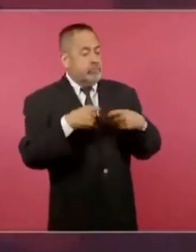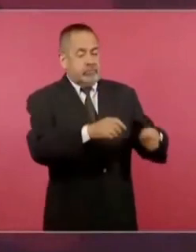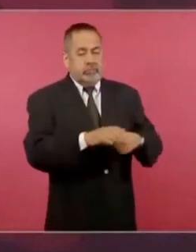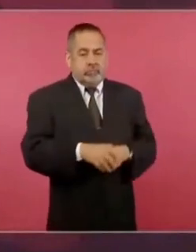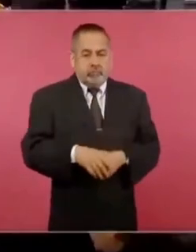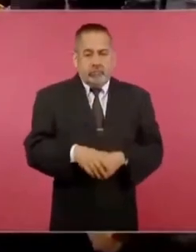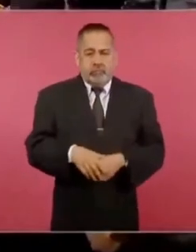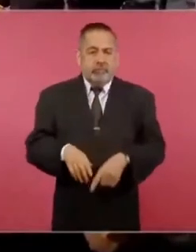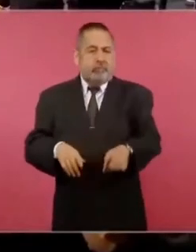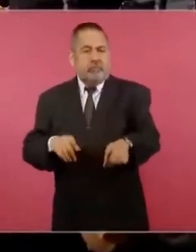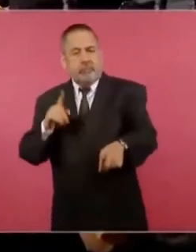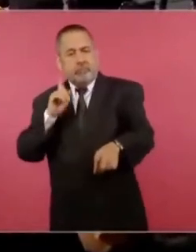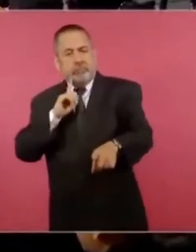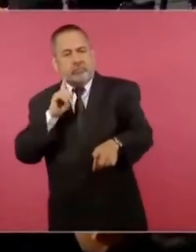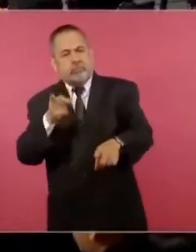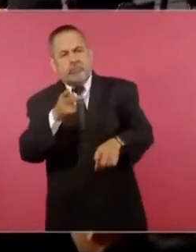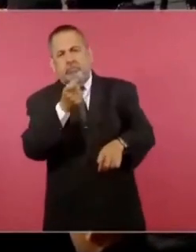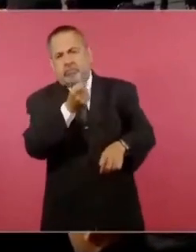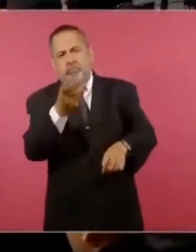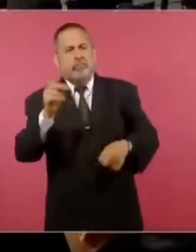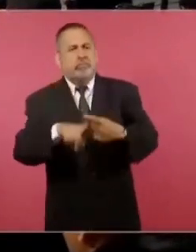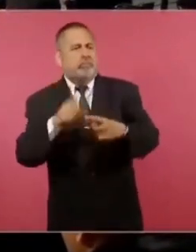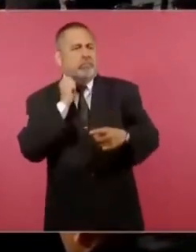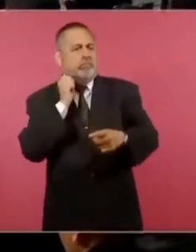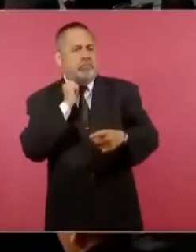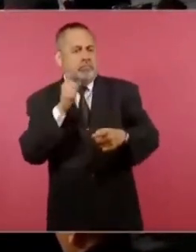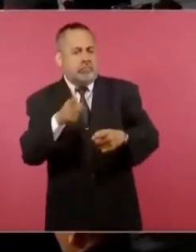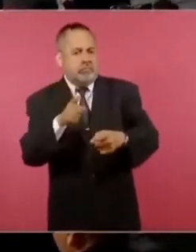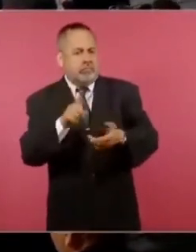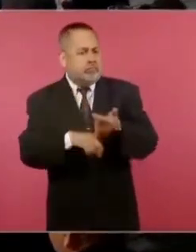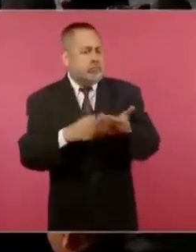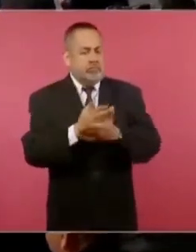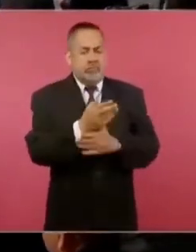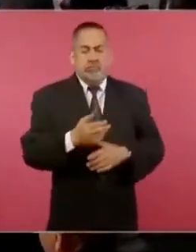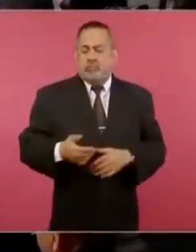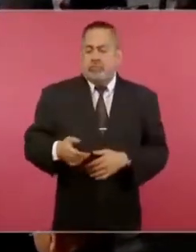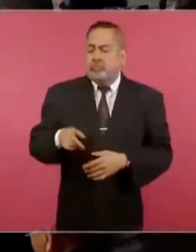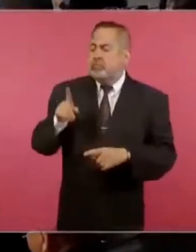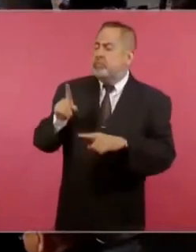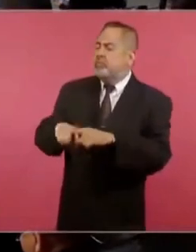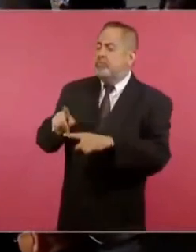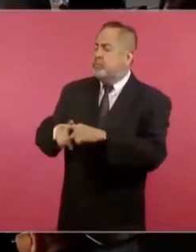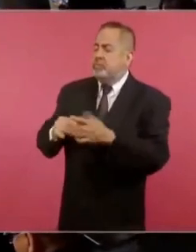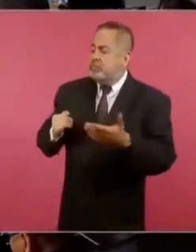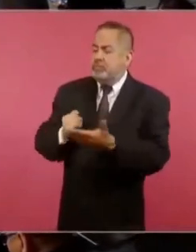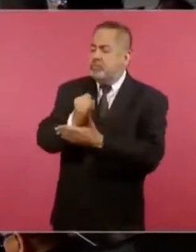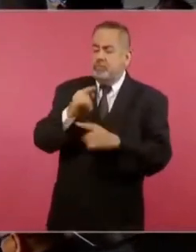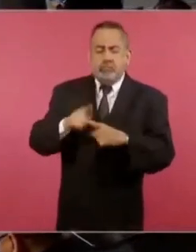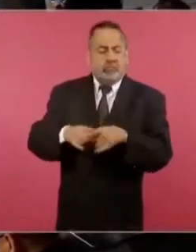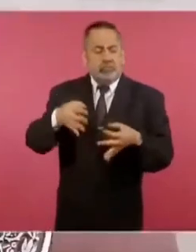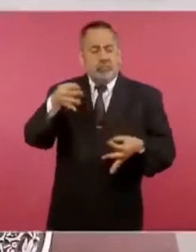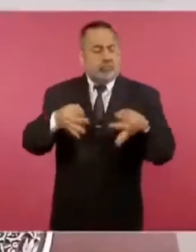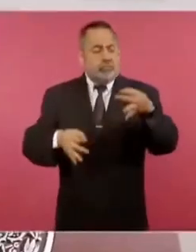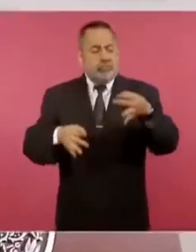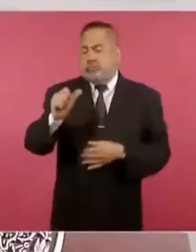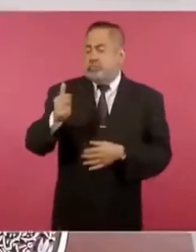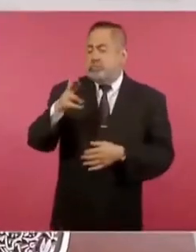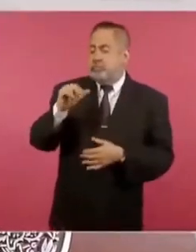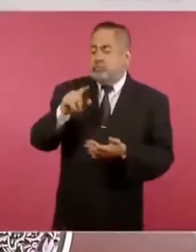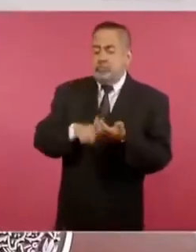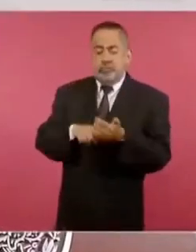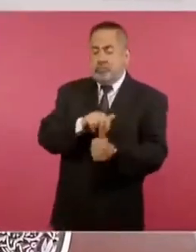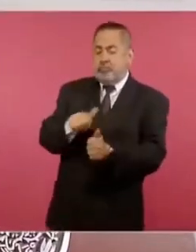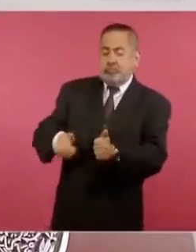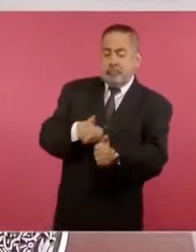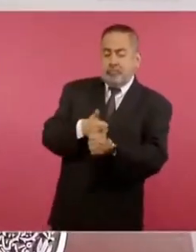senadores, porque Gándara tuvo que ver, se el que decidía sobre los tribunales agrarios, sobre